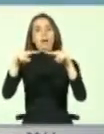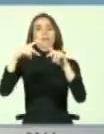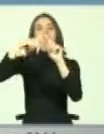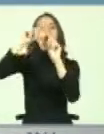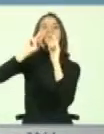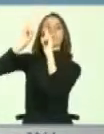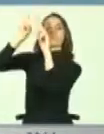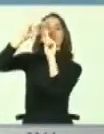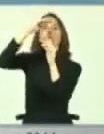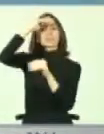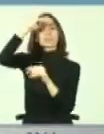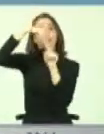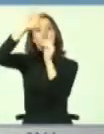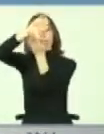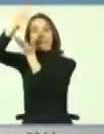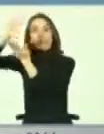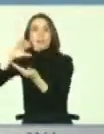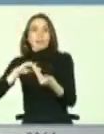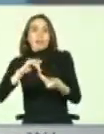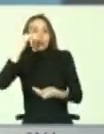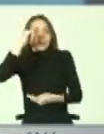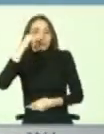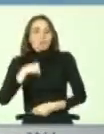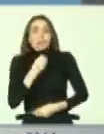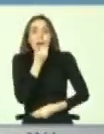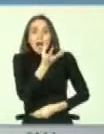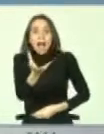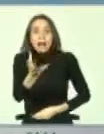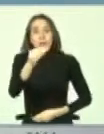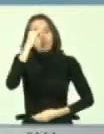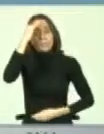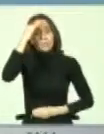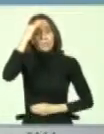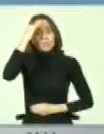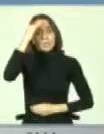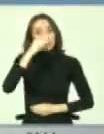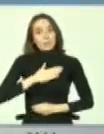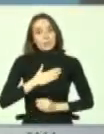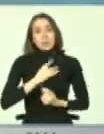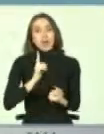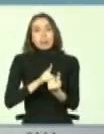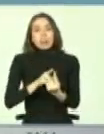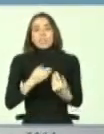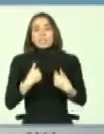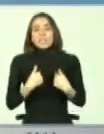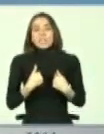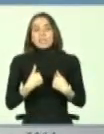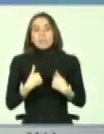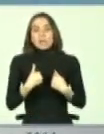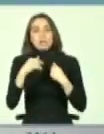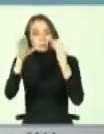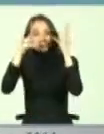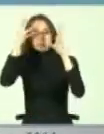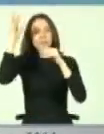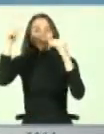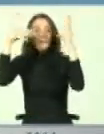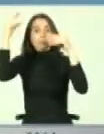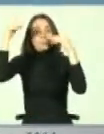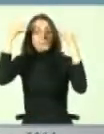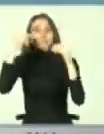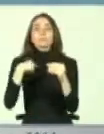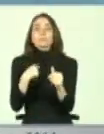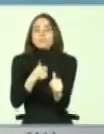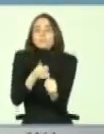de otros países. Y perdonen que le transmita esto, pero es una experiencia directa y me ha significado un aprendizaje y una